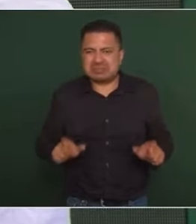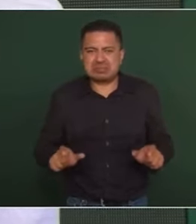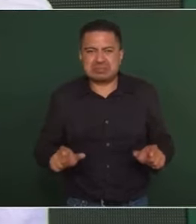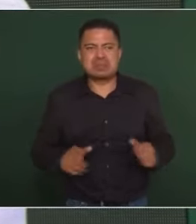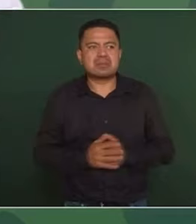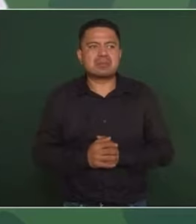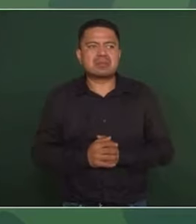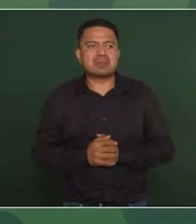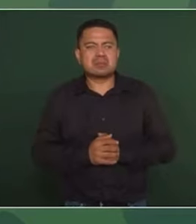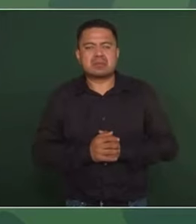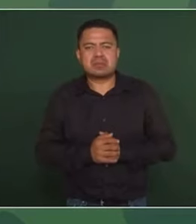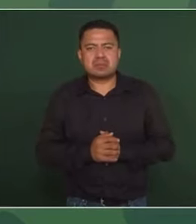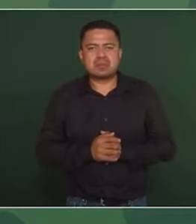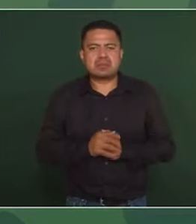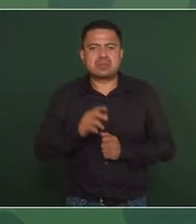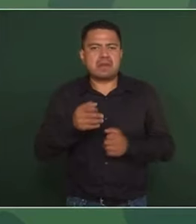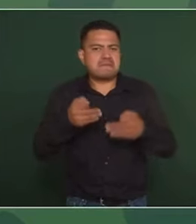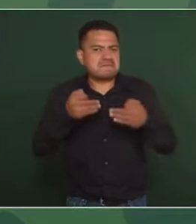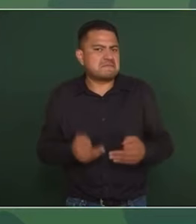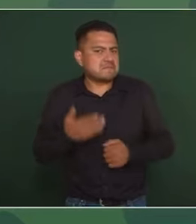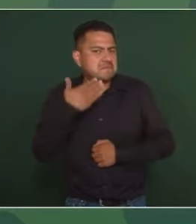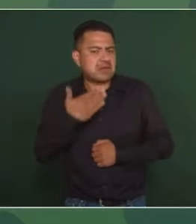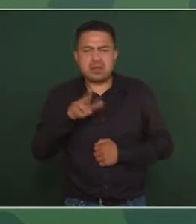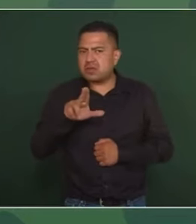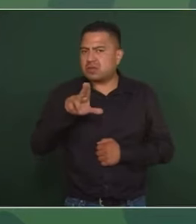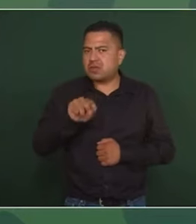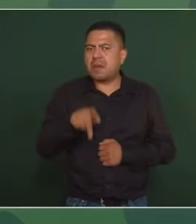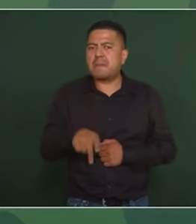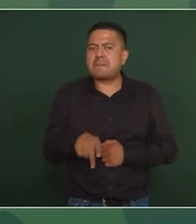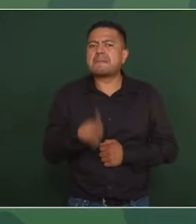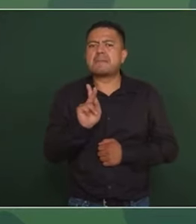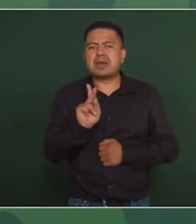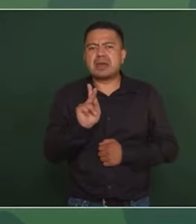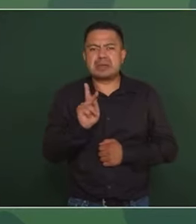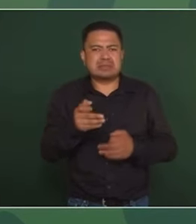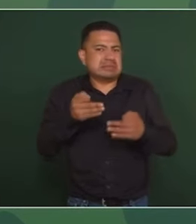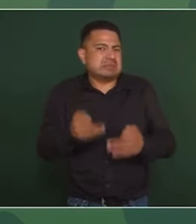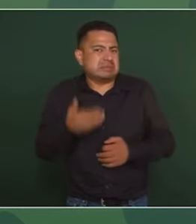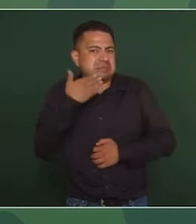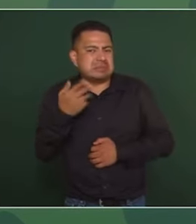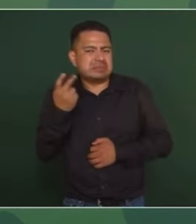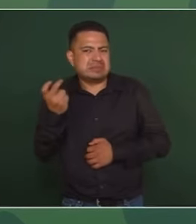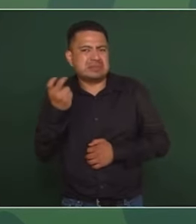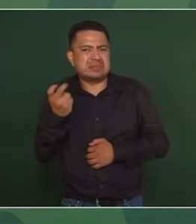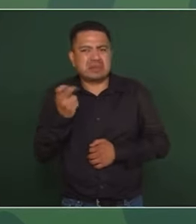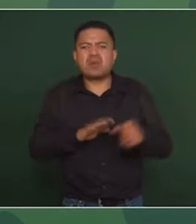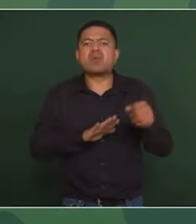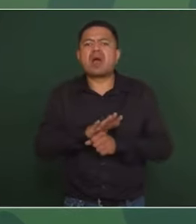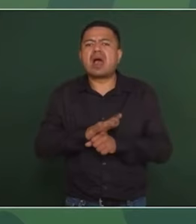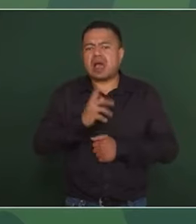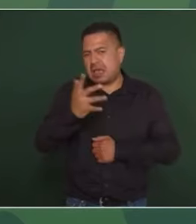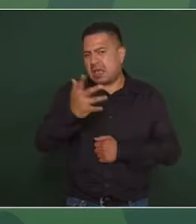Desde luego, no formalmente, pero era un hecho de que se